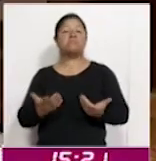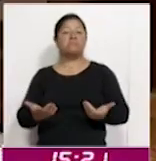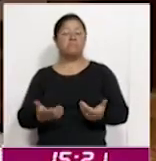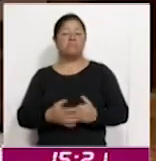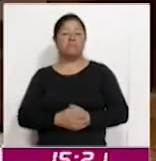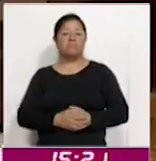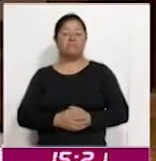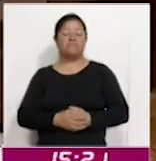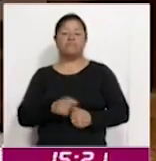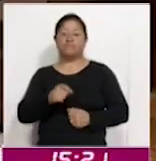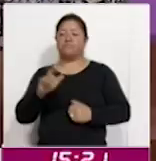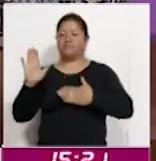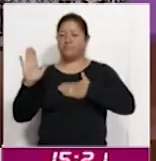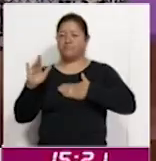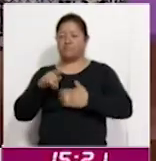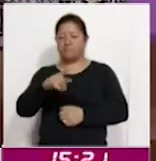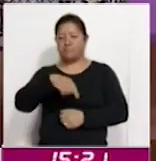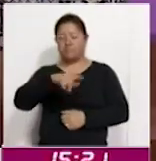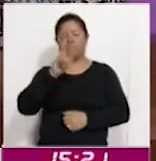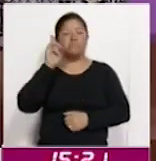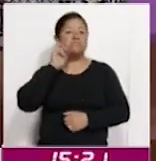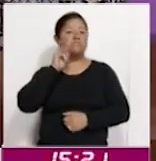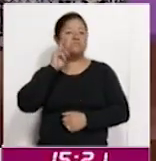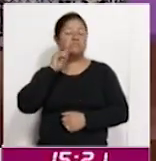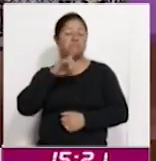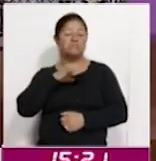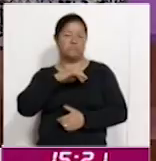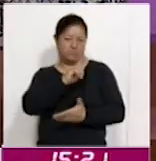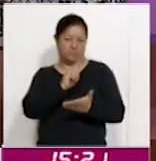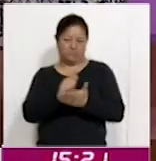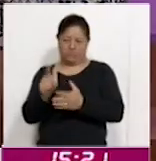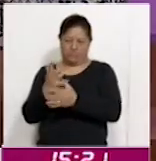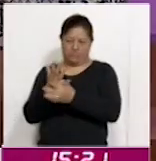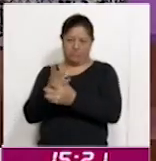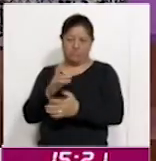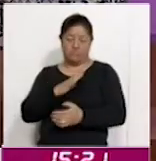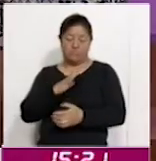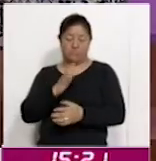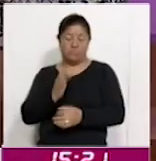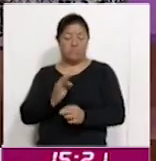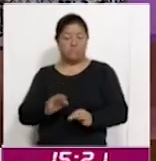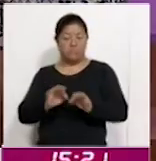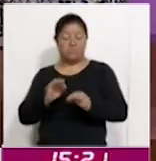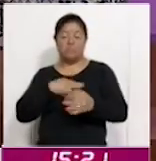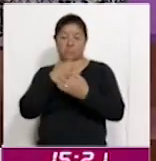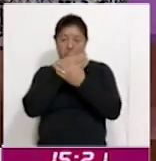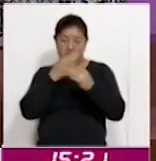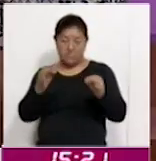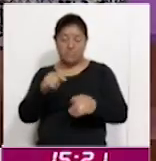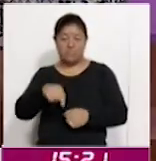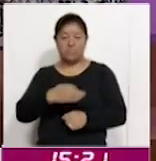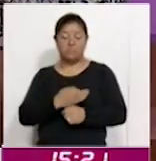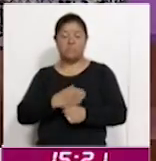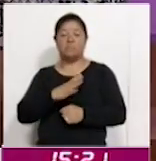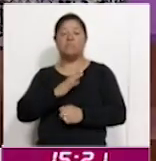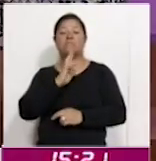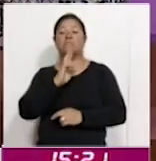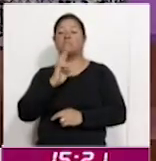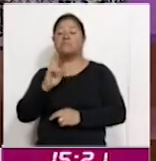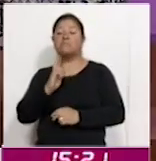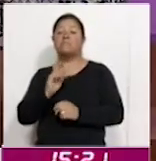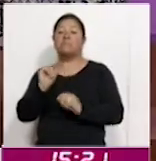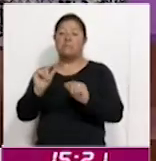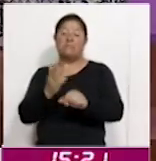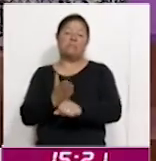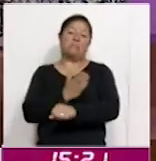bueno, pues por mandato legal, el día de mañana vamos a tener que realizar, ahorita tenemos, es importante hacerle la precisión al auditorio, que tenemos resultados preliminares.